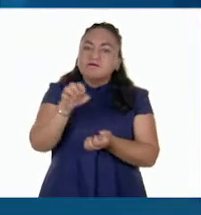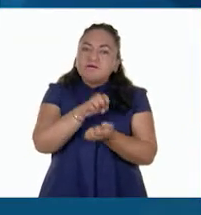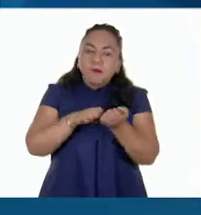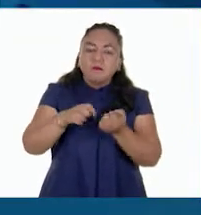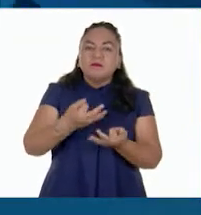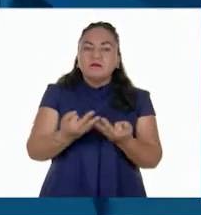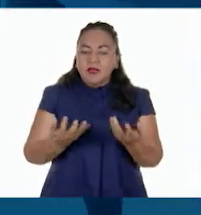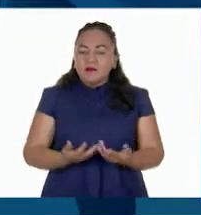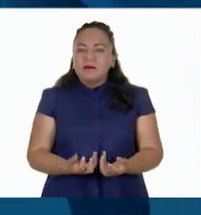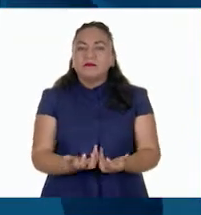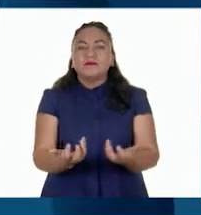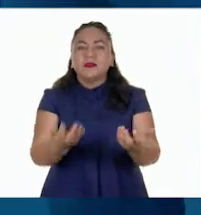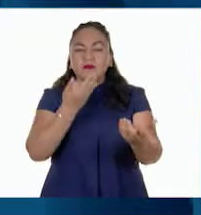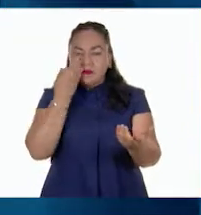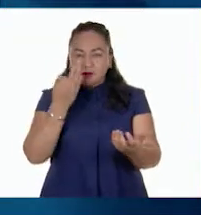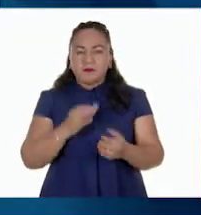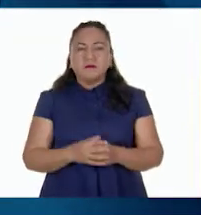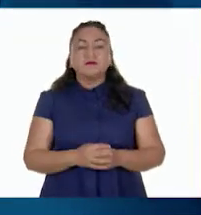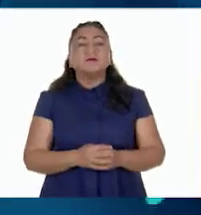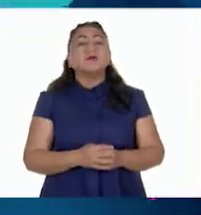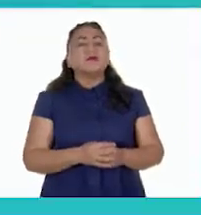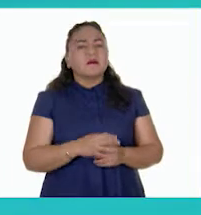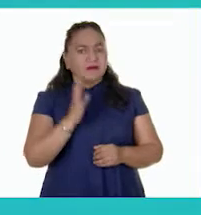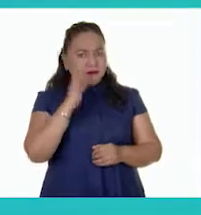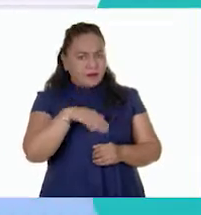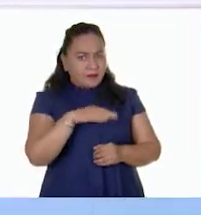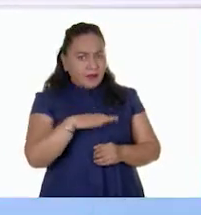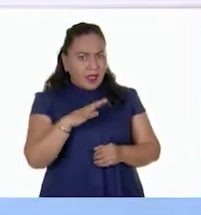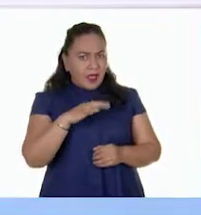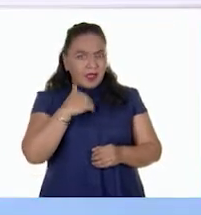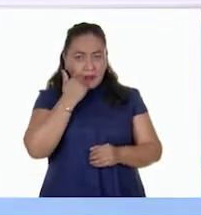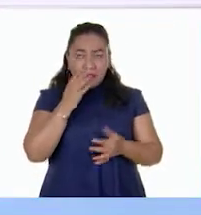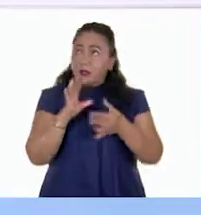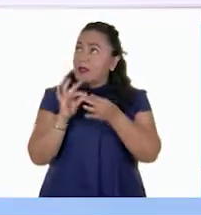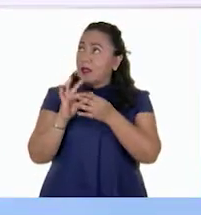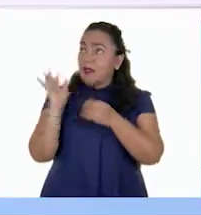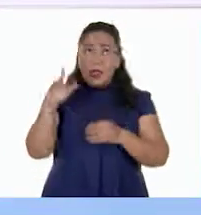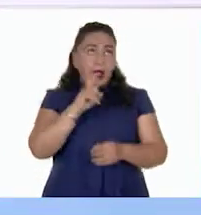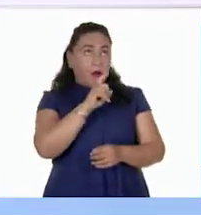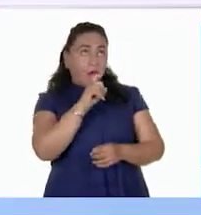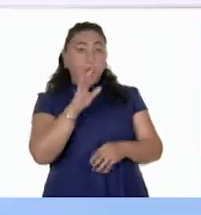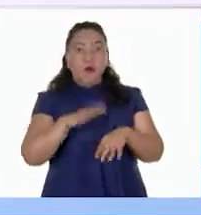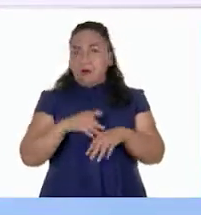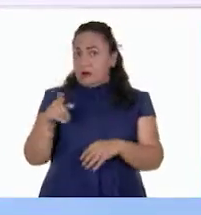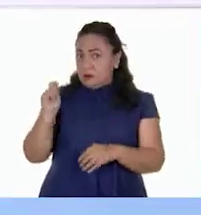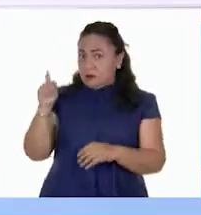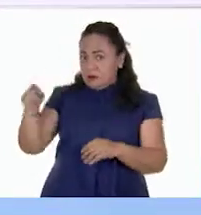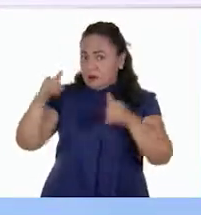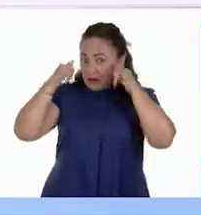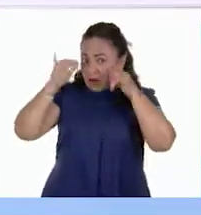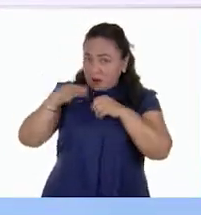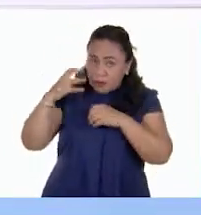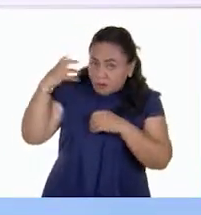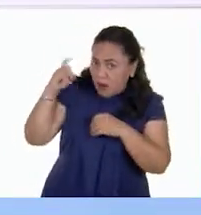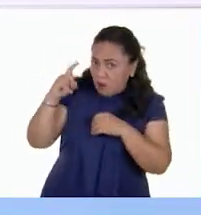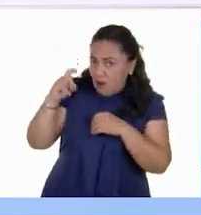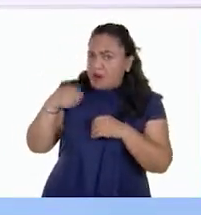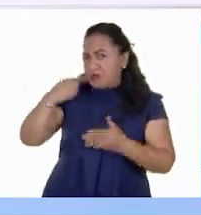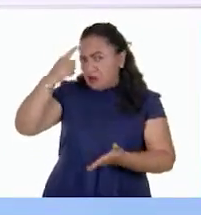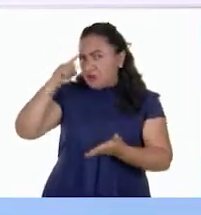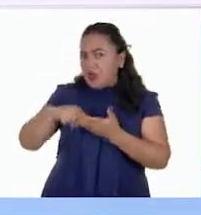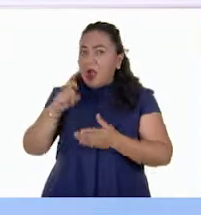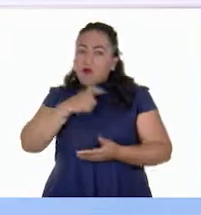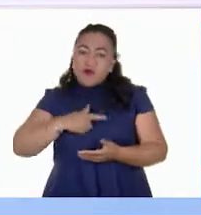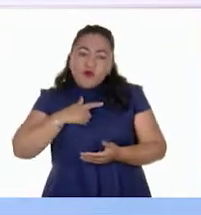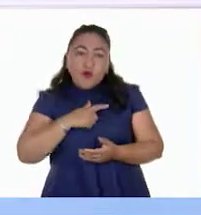con... ¿La disponibilidad de agua? Porque se llama búfalo de agua. Creo que le ha de gustar mucho